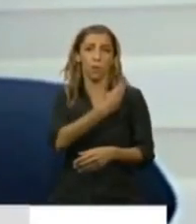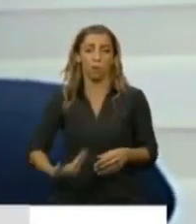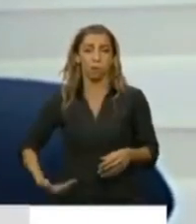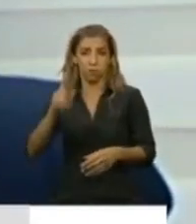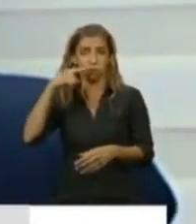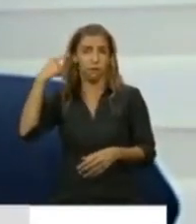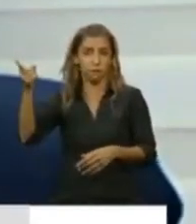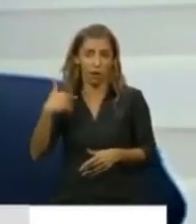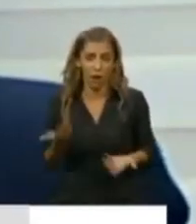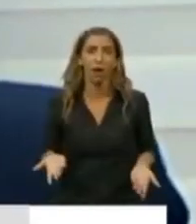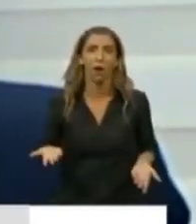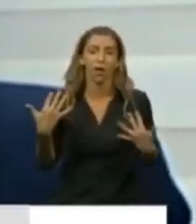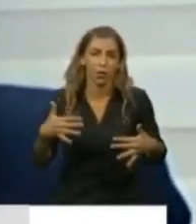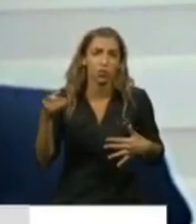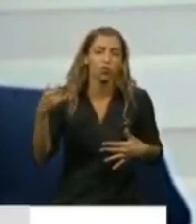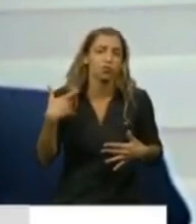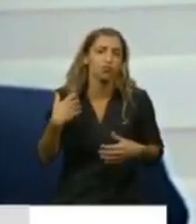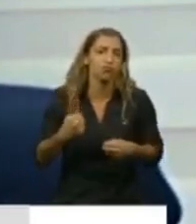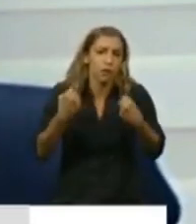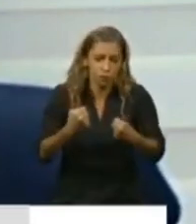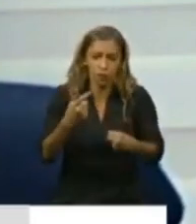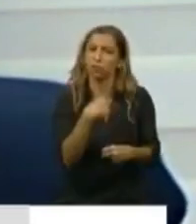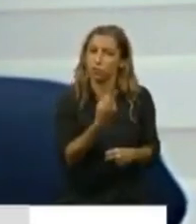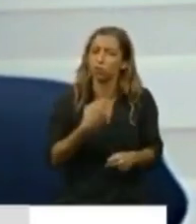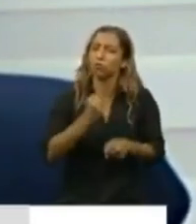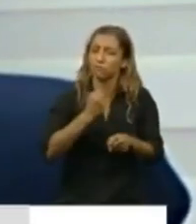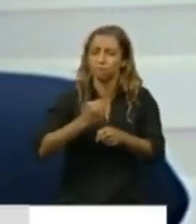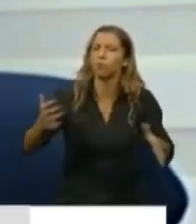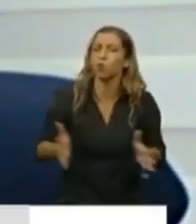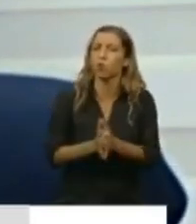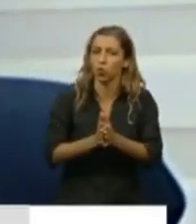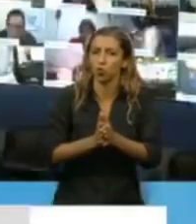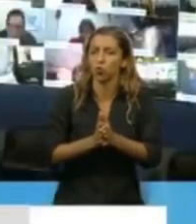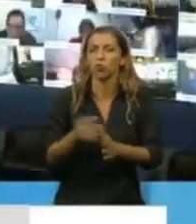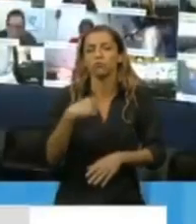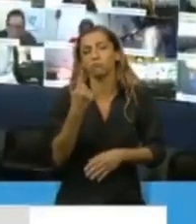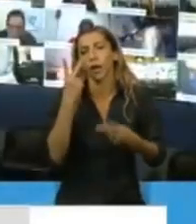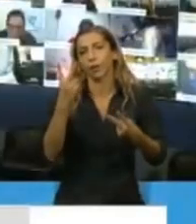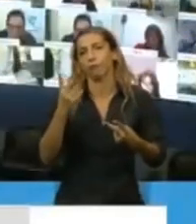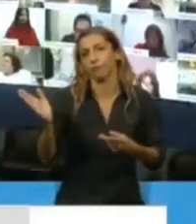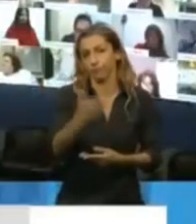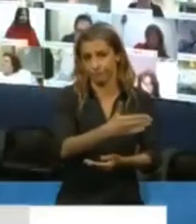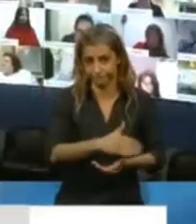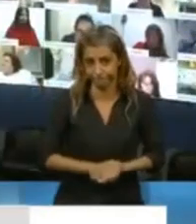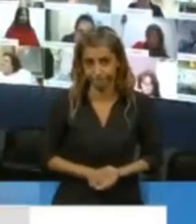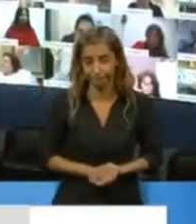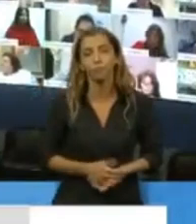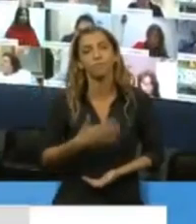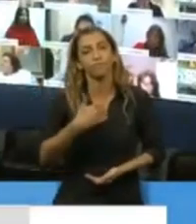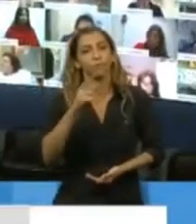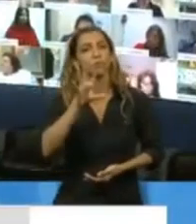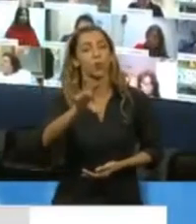todo su equipo, a quienes obviamente reconocemos. Y nosotros que estamos en una provincia como la nuestra, con